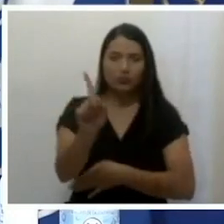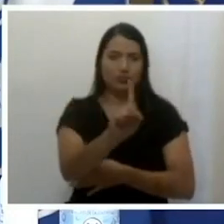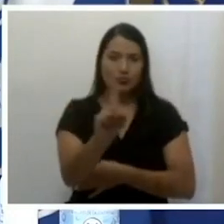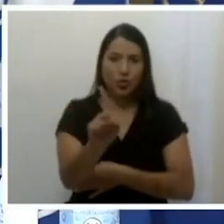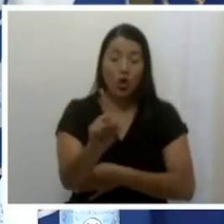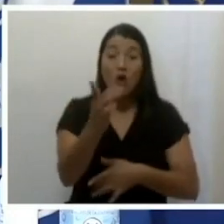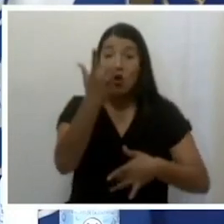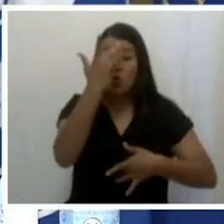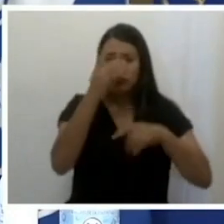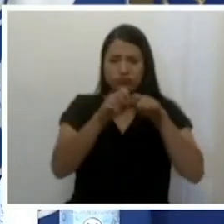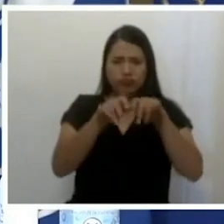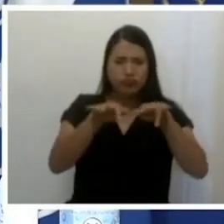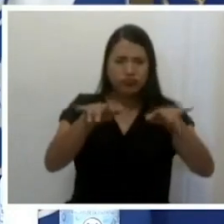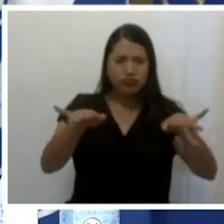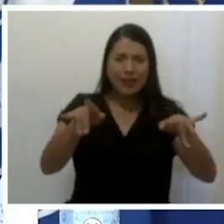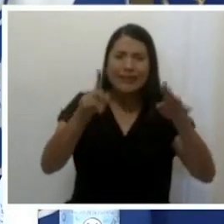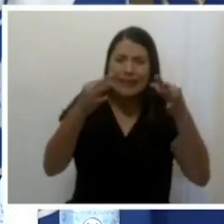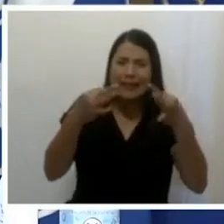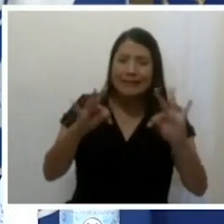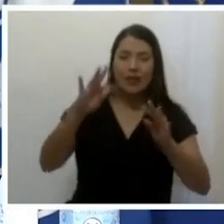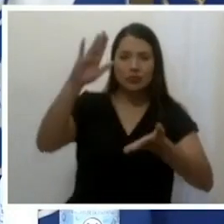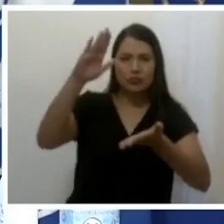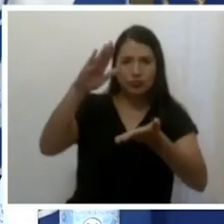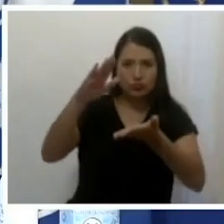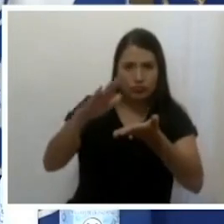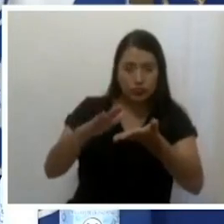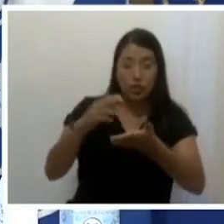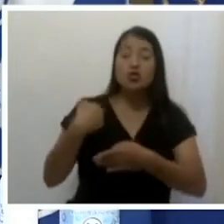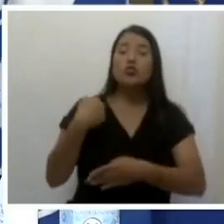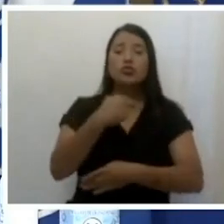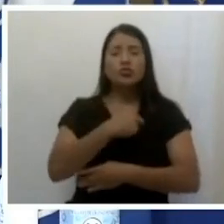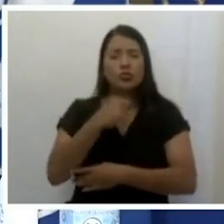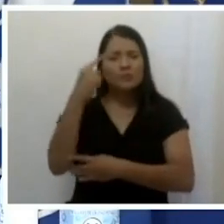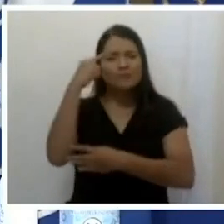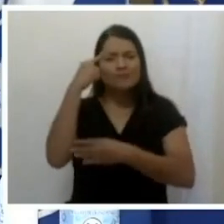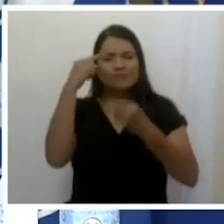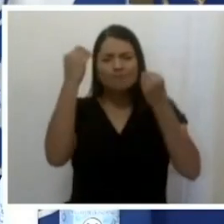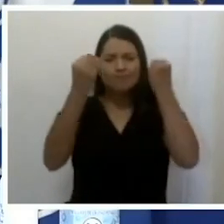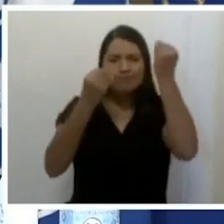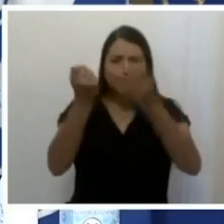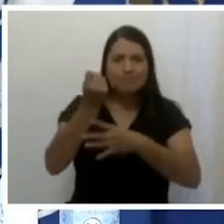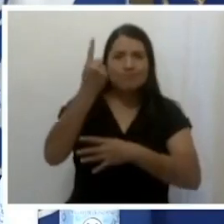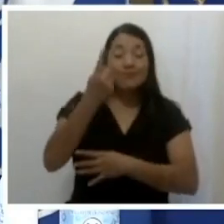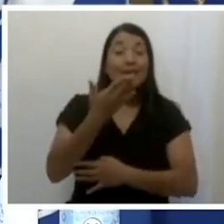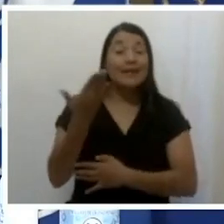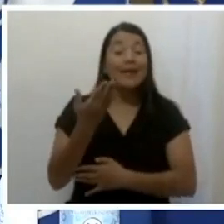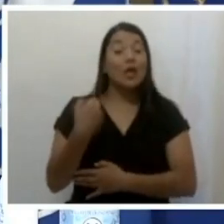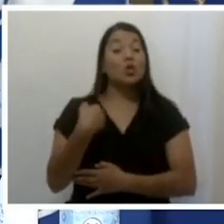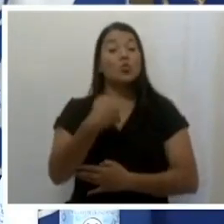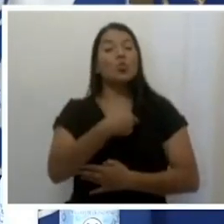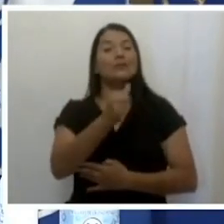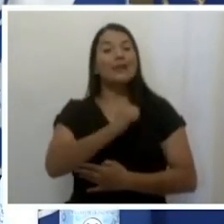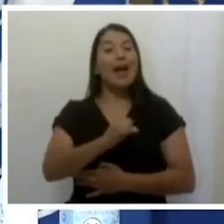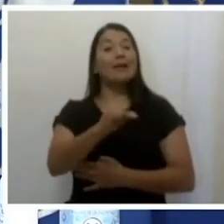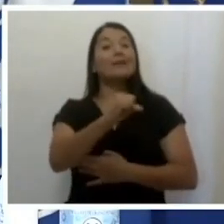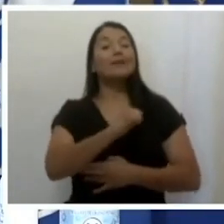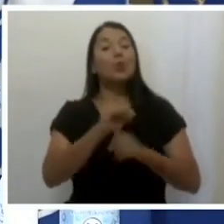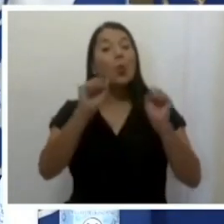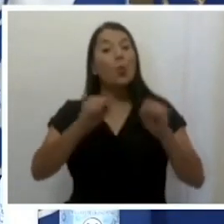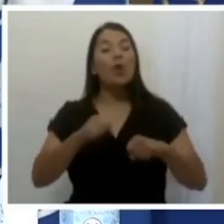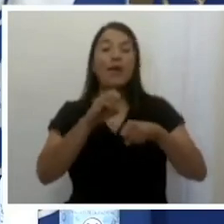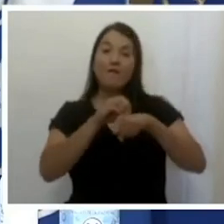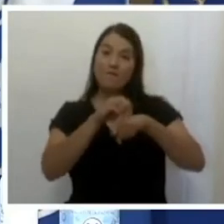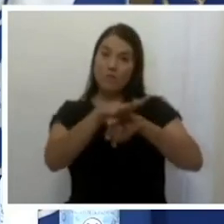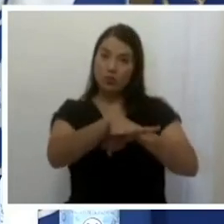y tenemos que ser conscientes de que nuestro comportamiento influye en lo que